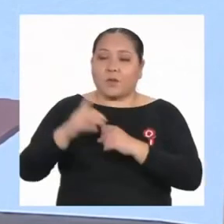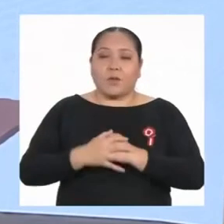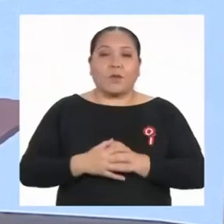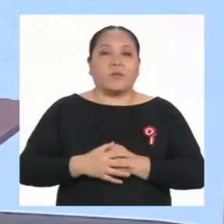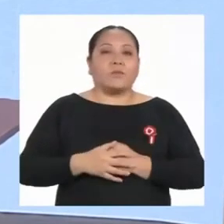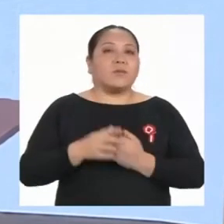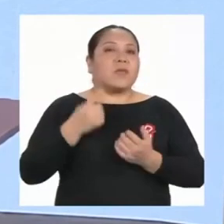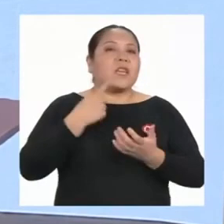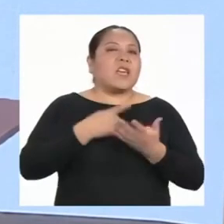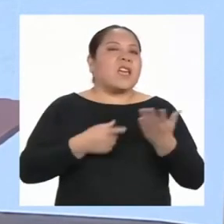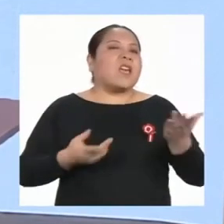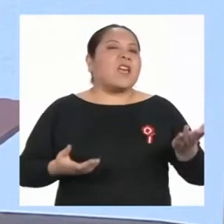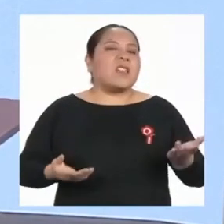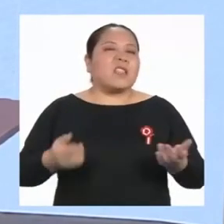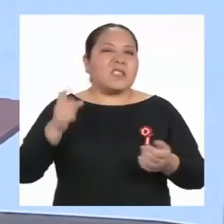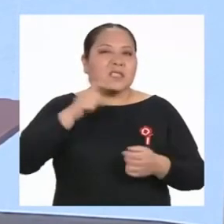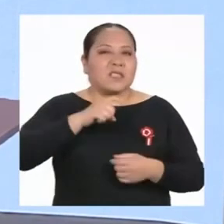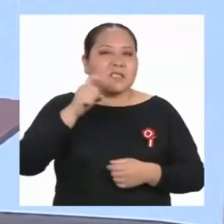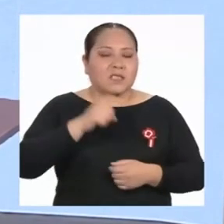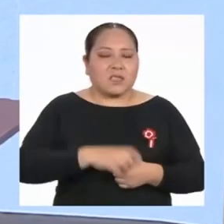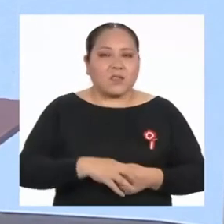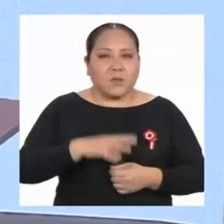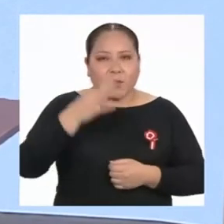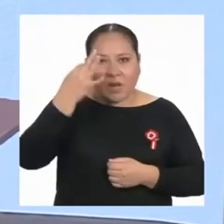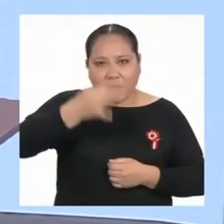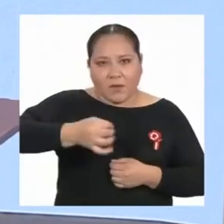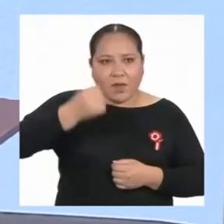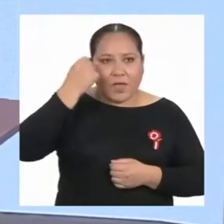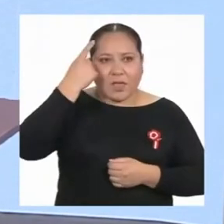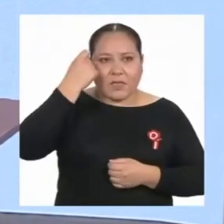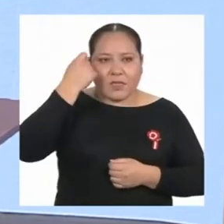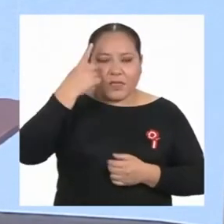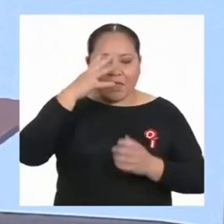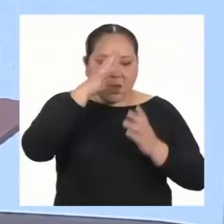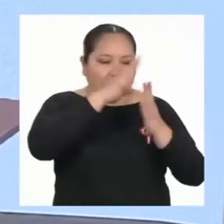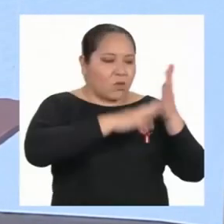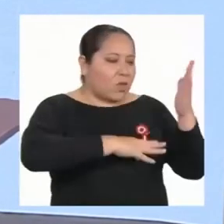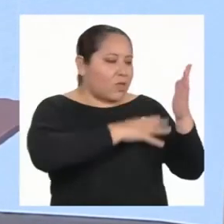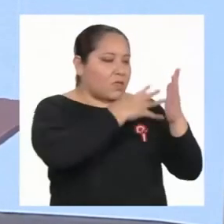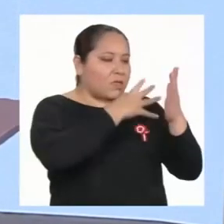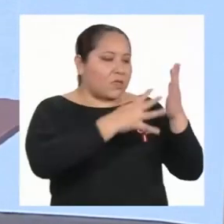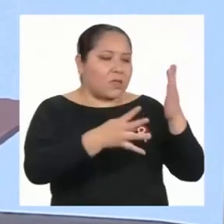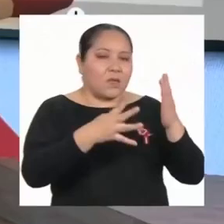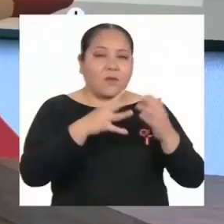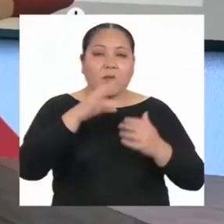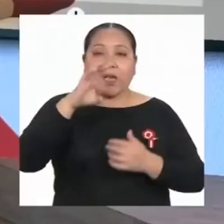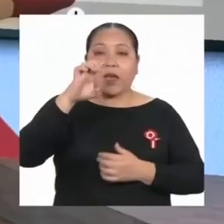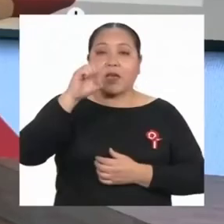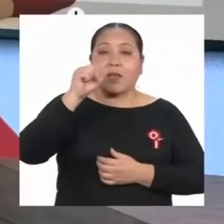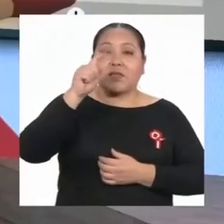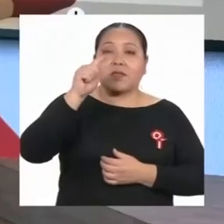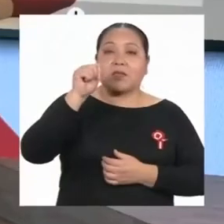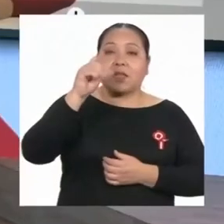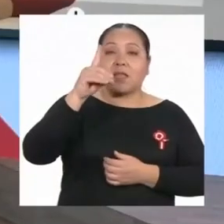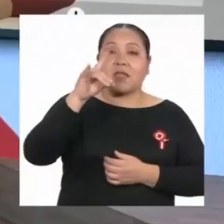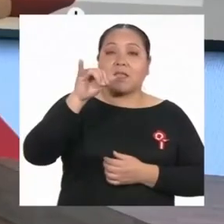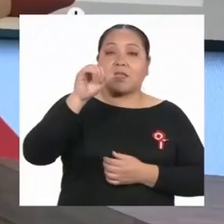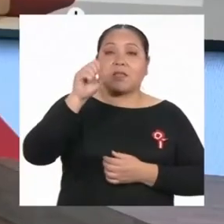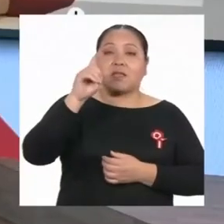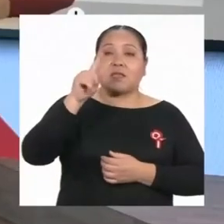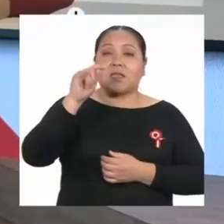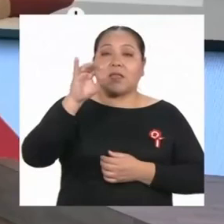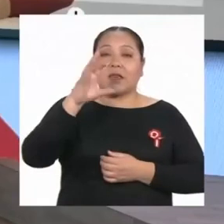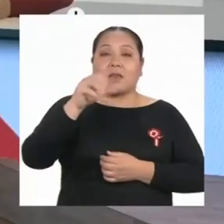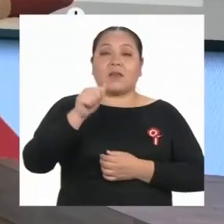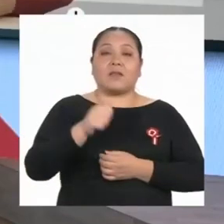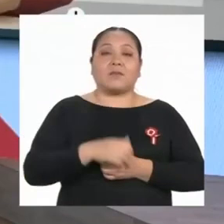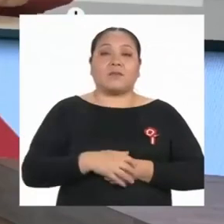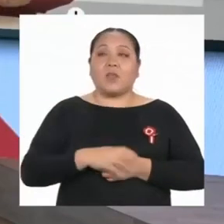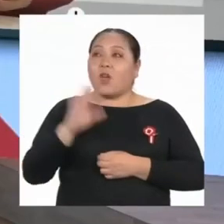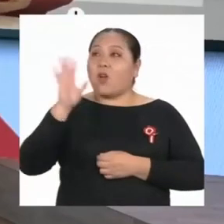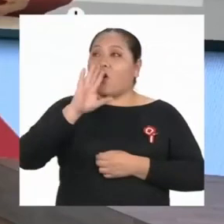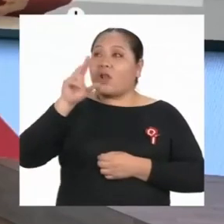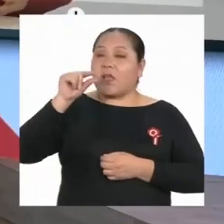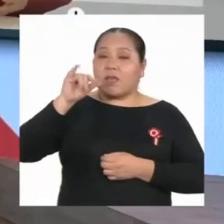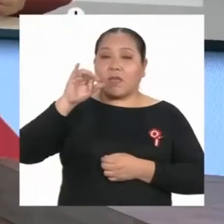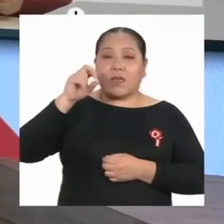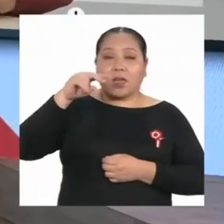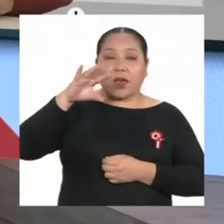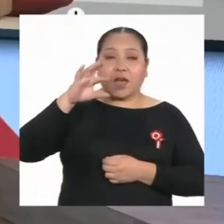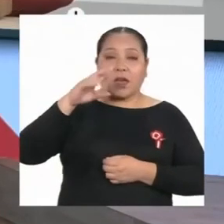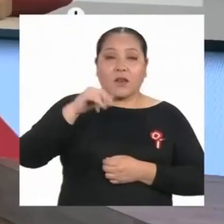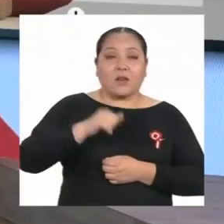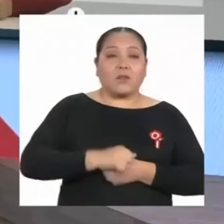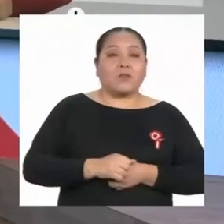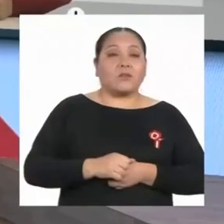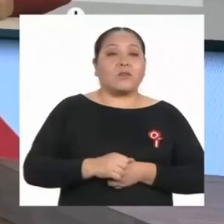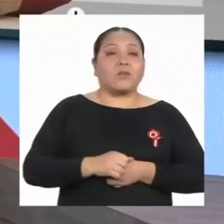debo tener presente para comprender bien una tabla estadística? Hola Giancarlo, como con todo